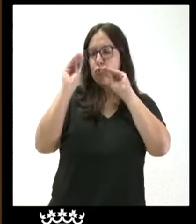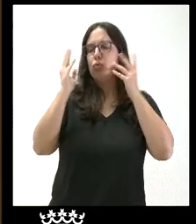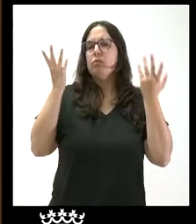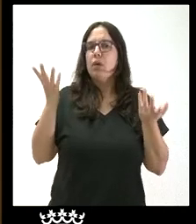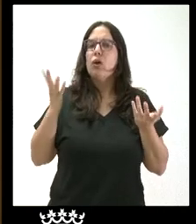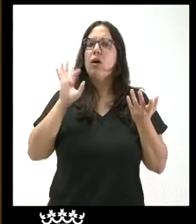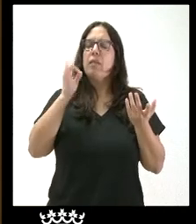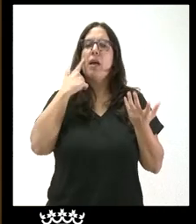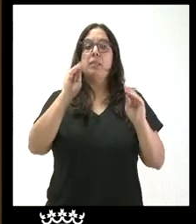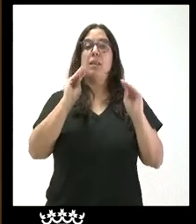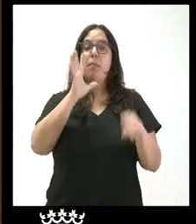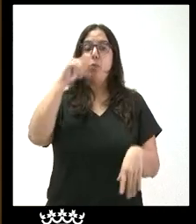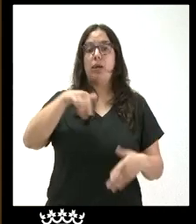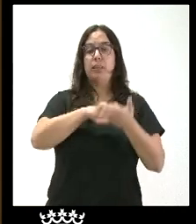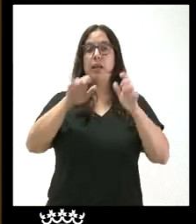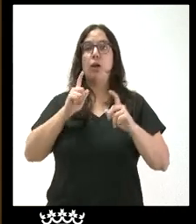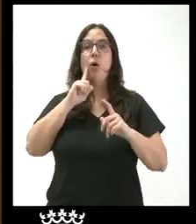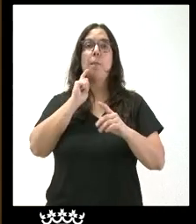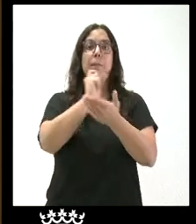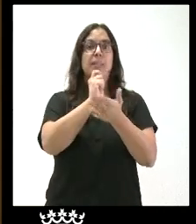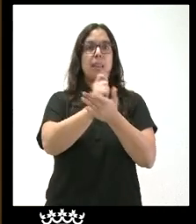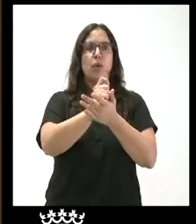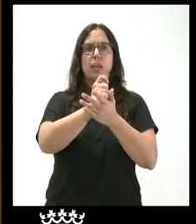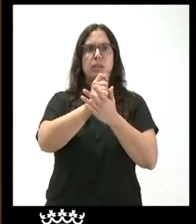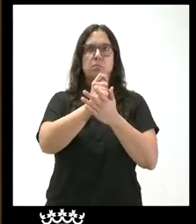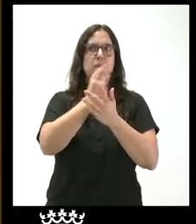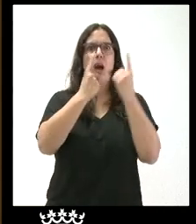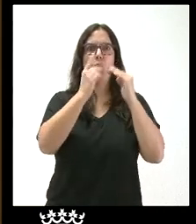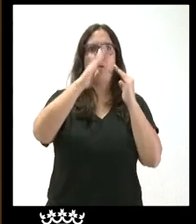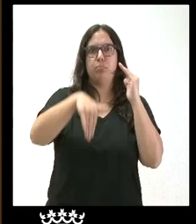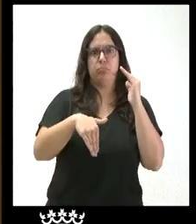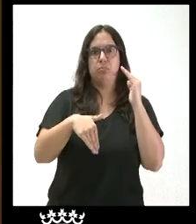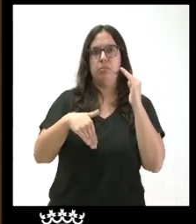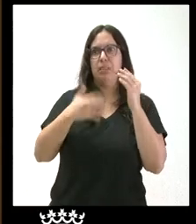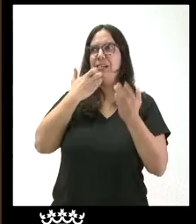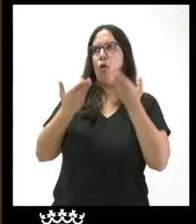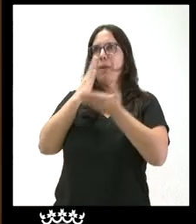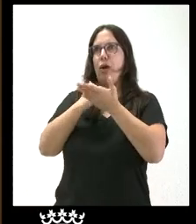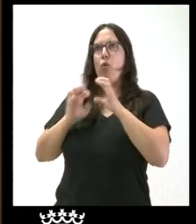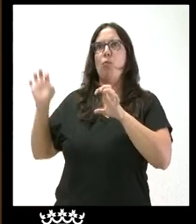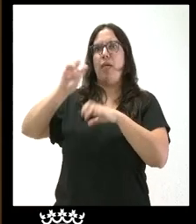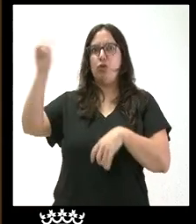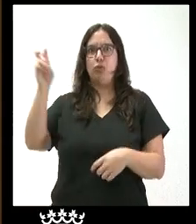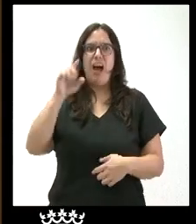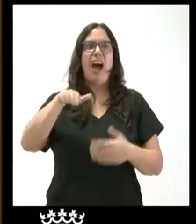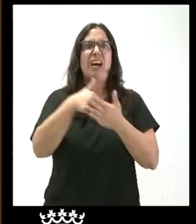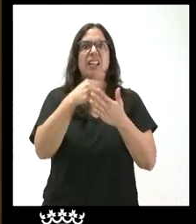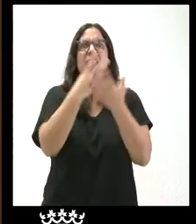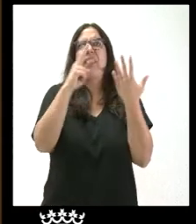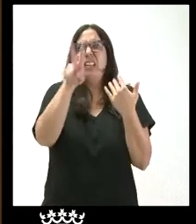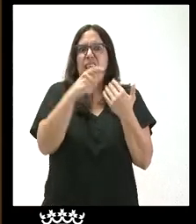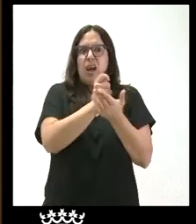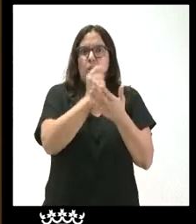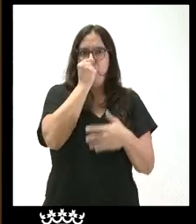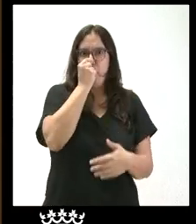que ofrece Castilla y León son de las más bajas incluso algunas de 17 euros y luego también le quería preguntar porque el